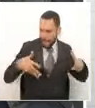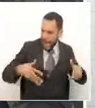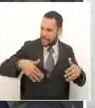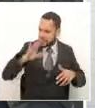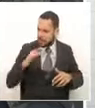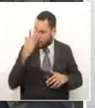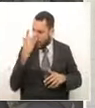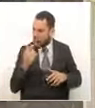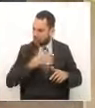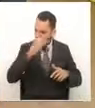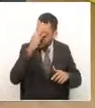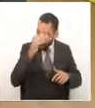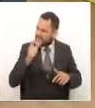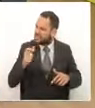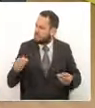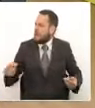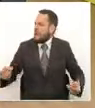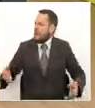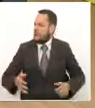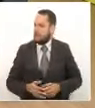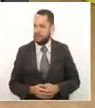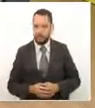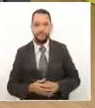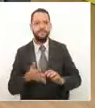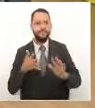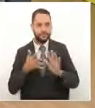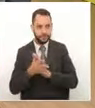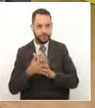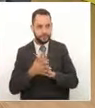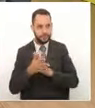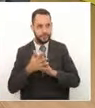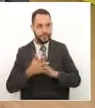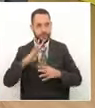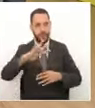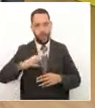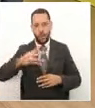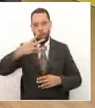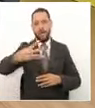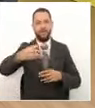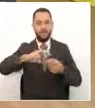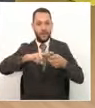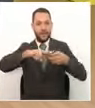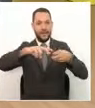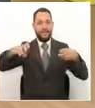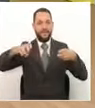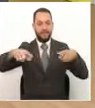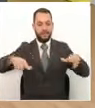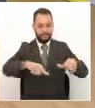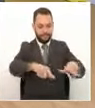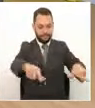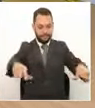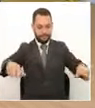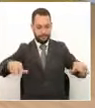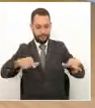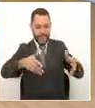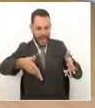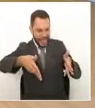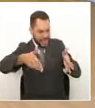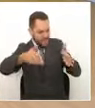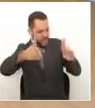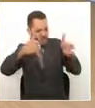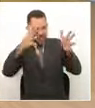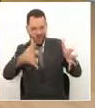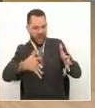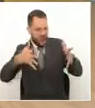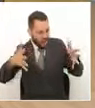Javier? un hospital de cuarto nivel de alta complejidad es una estructura física y tecnológica con un